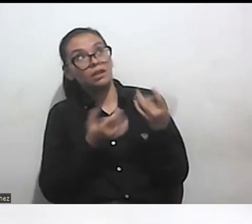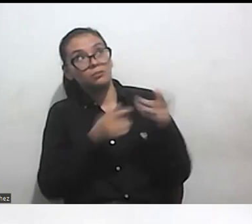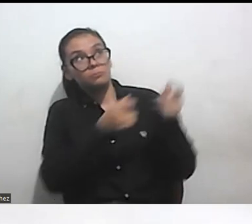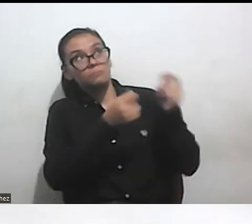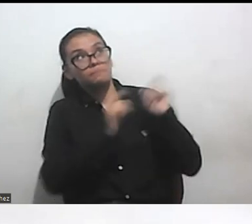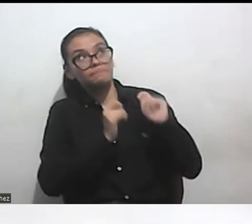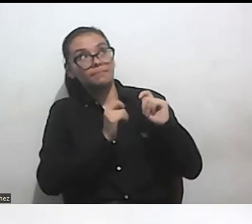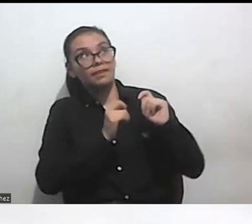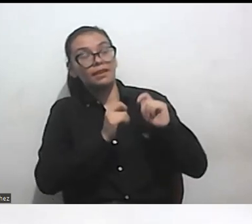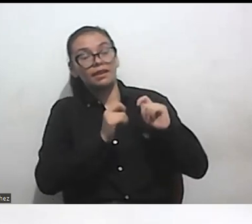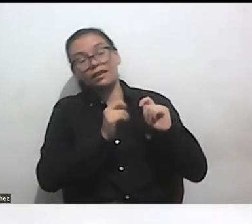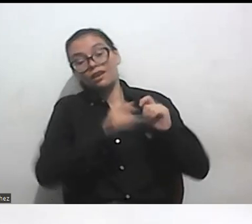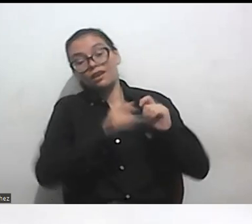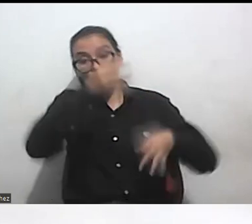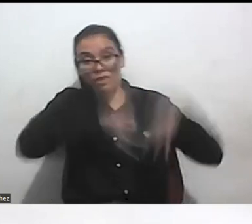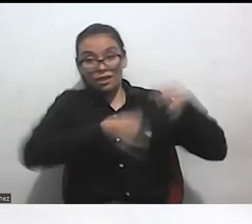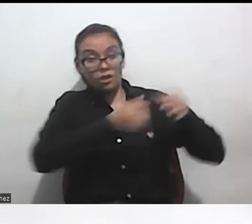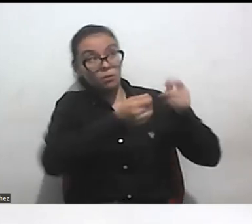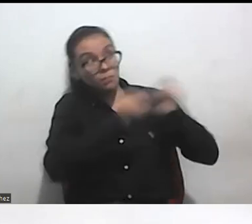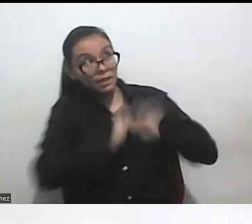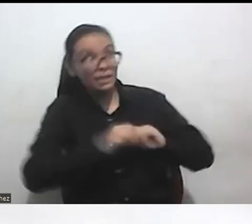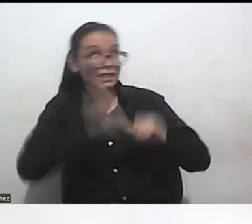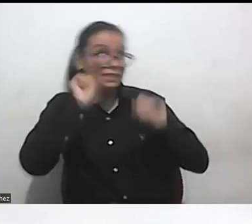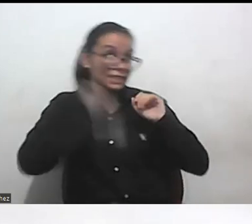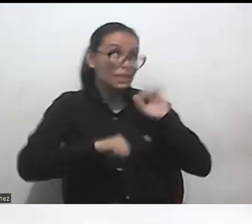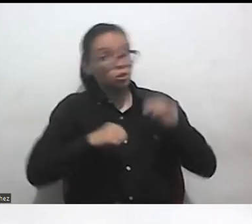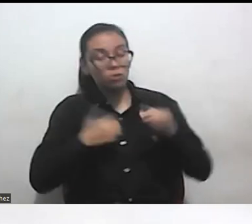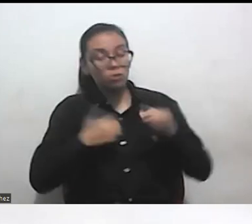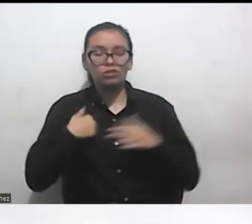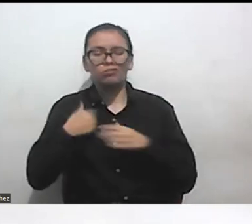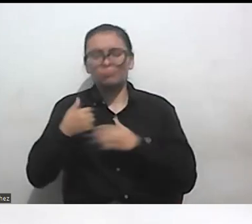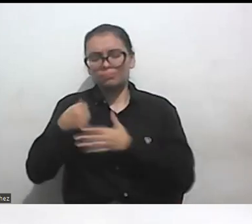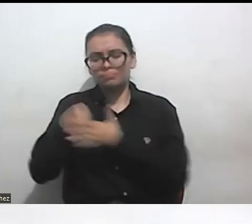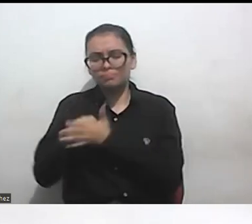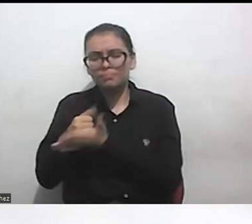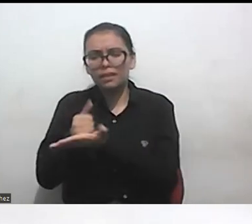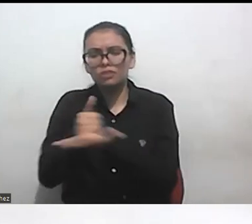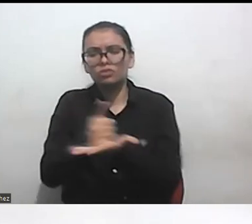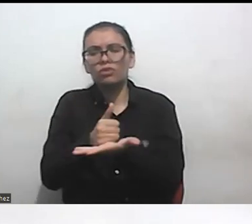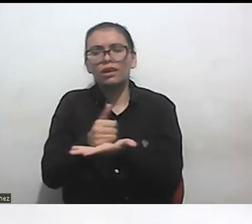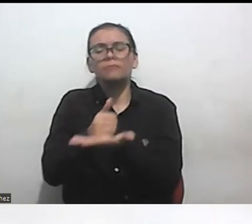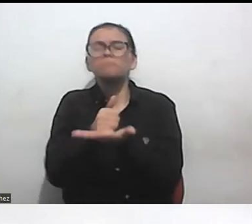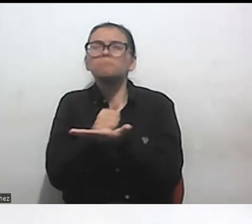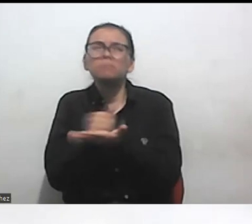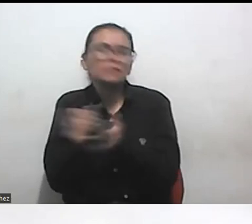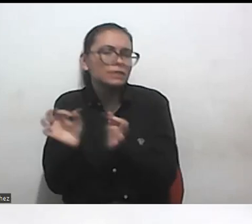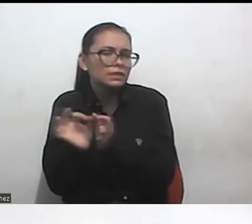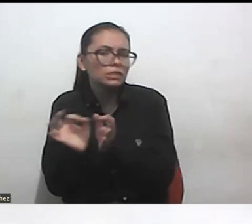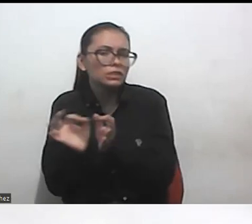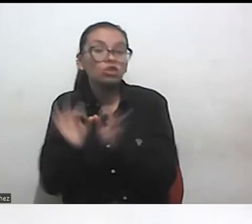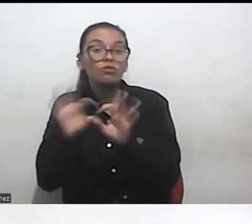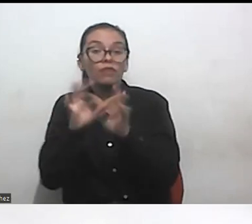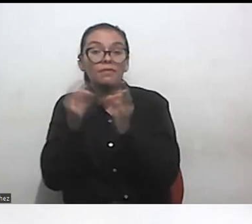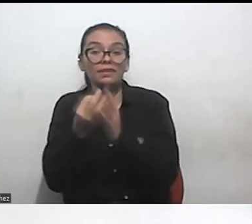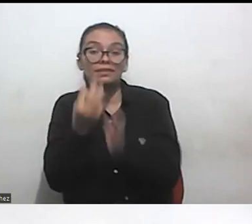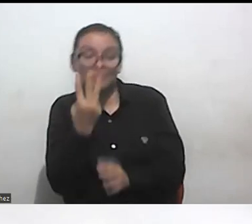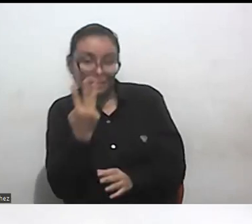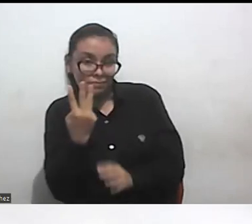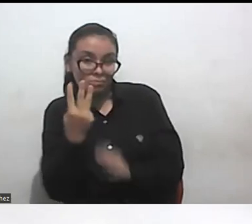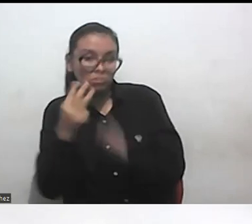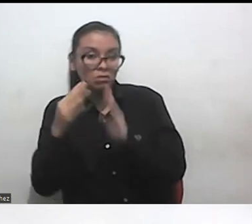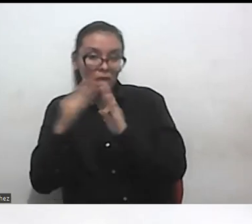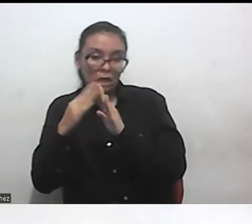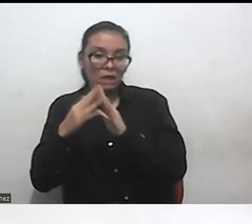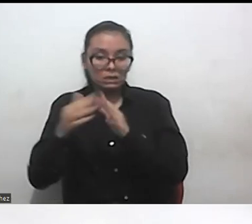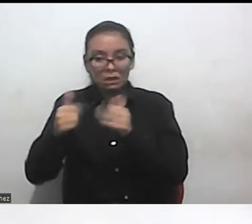y con lo poco que he podido ayudar he podido ayudar a tres familias a vivir en unas condiciones dignas pero